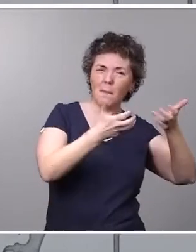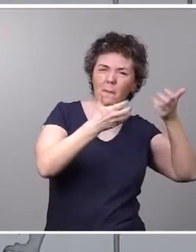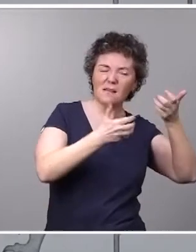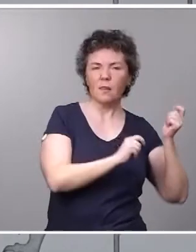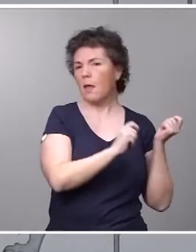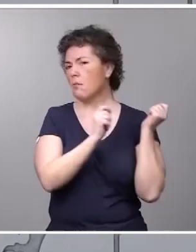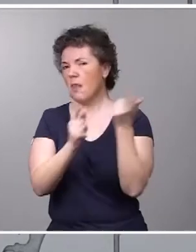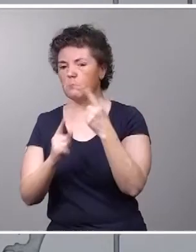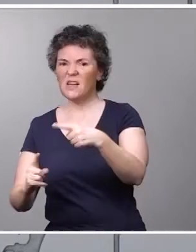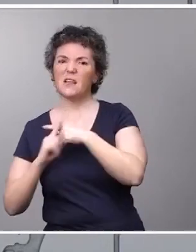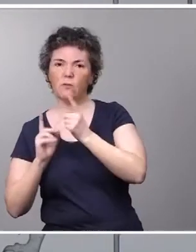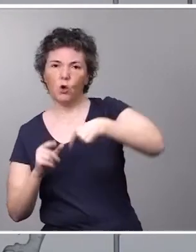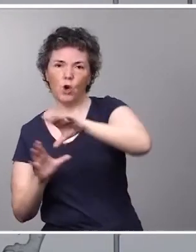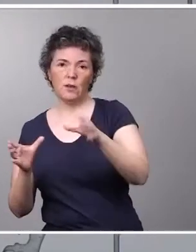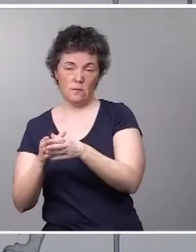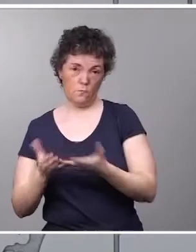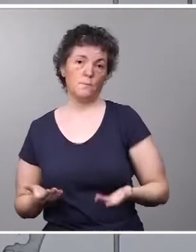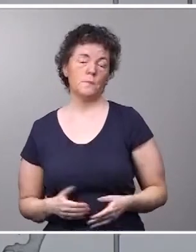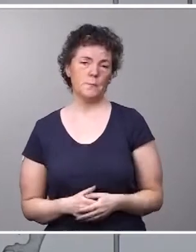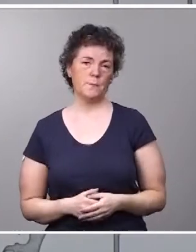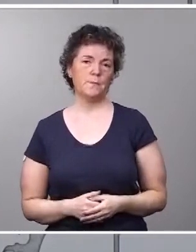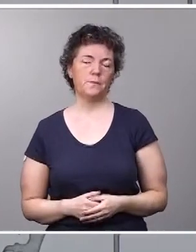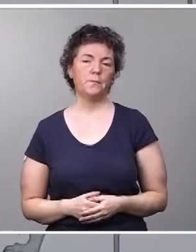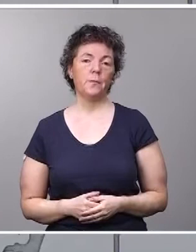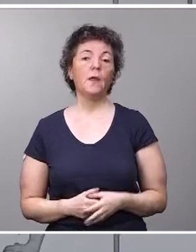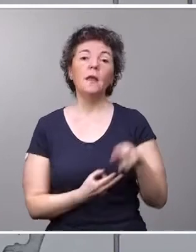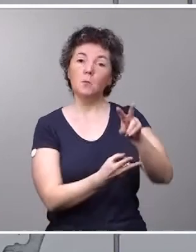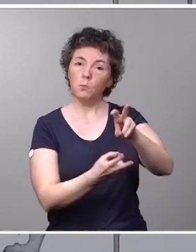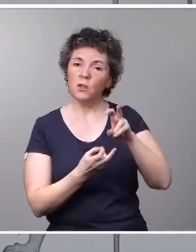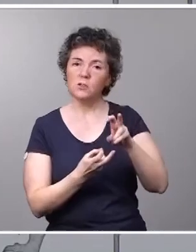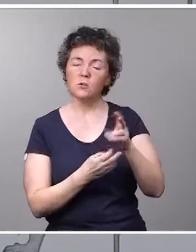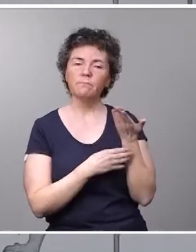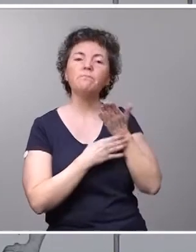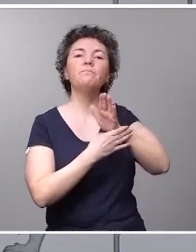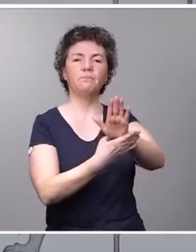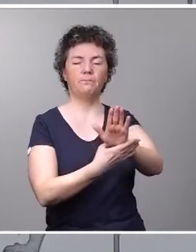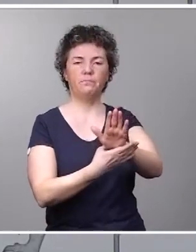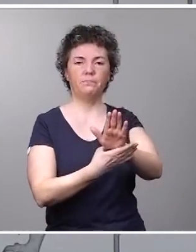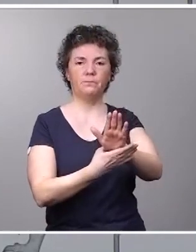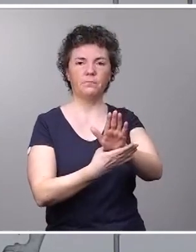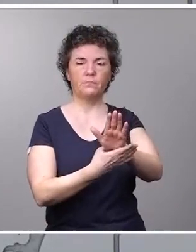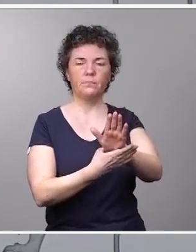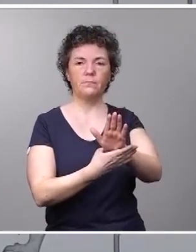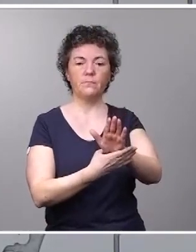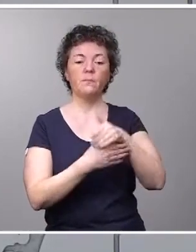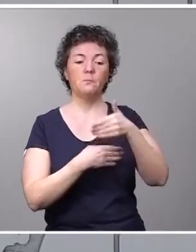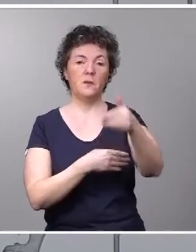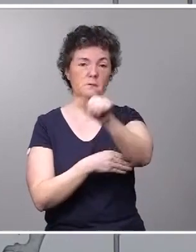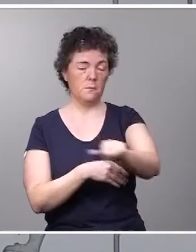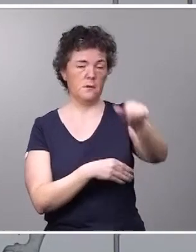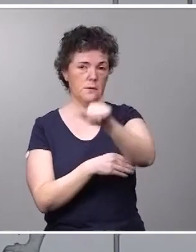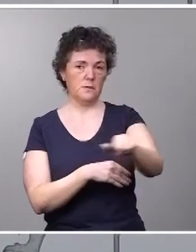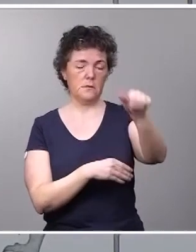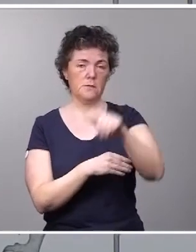colectivo. Este impuesto será presentado en las próximas semanas como